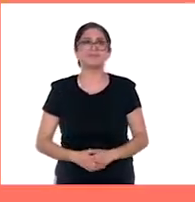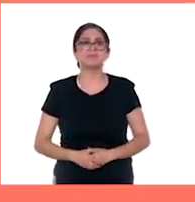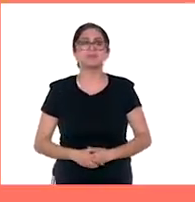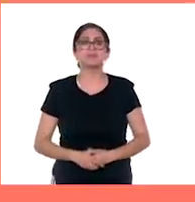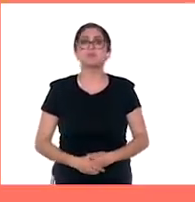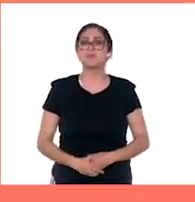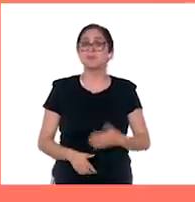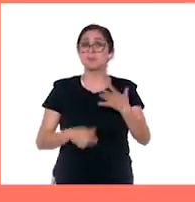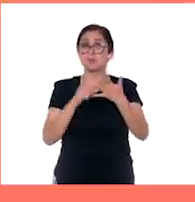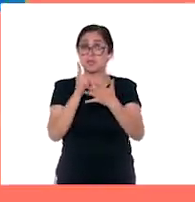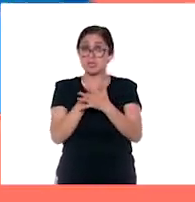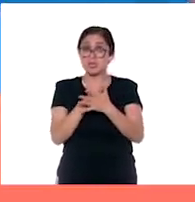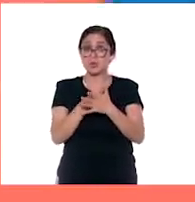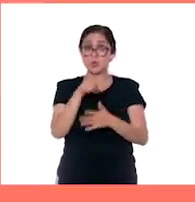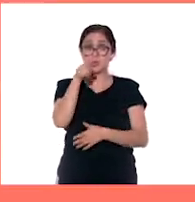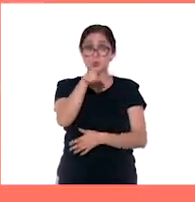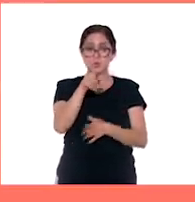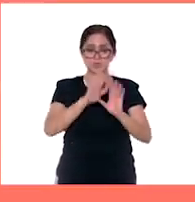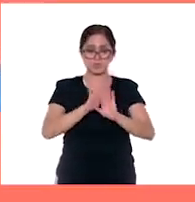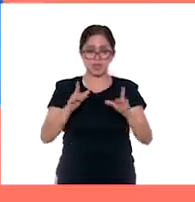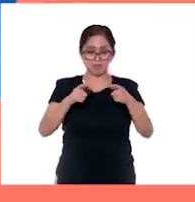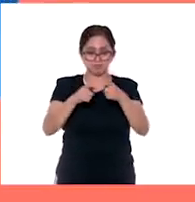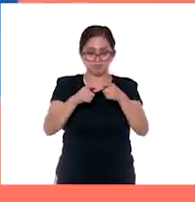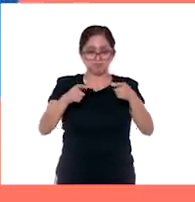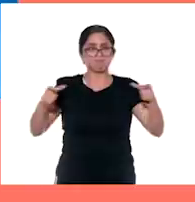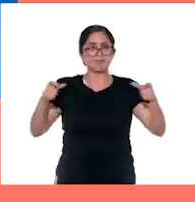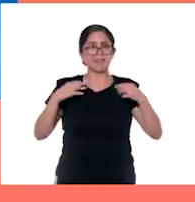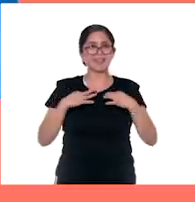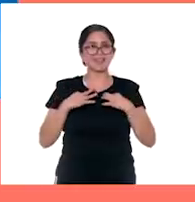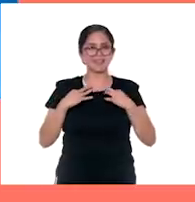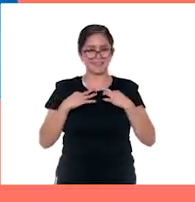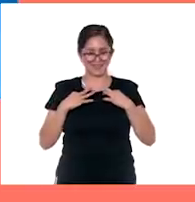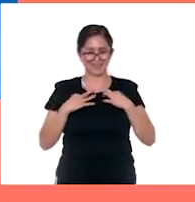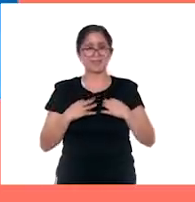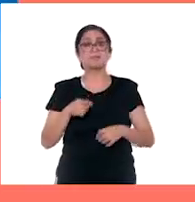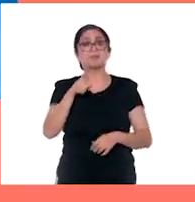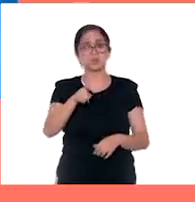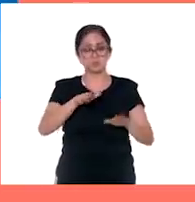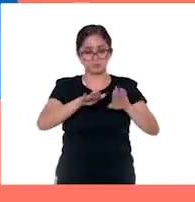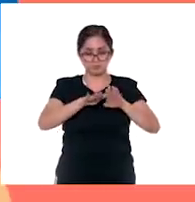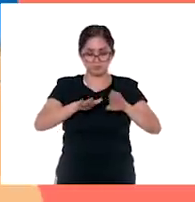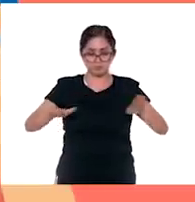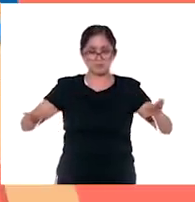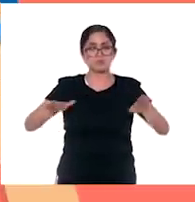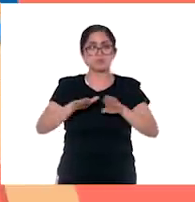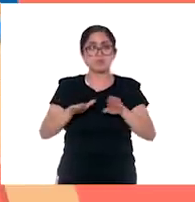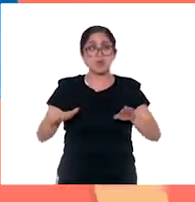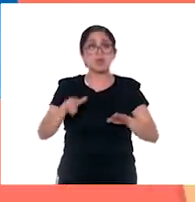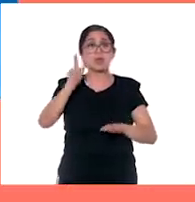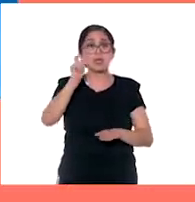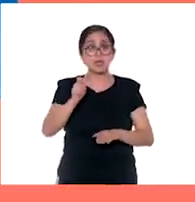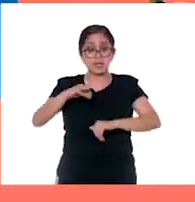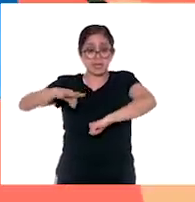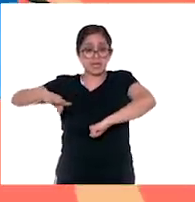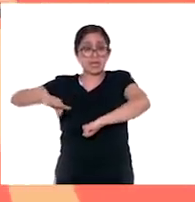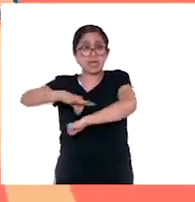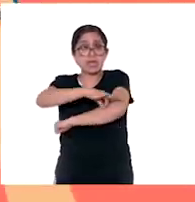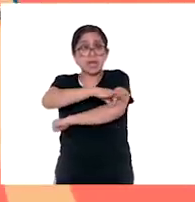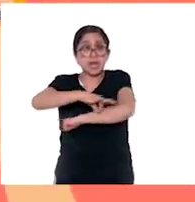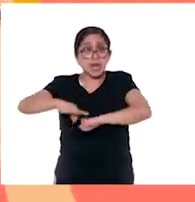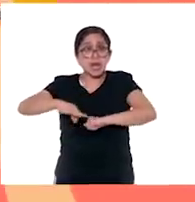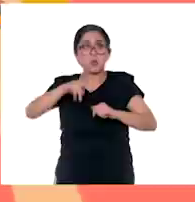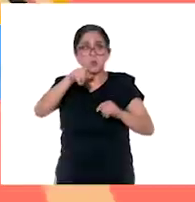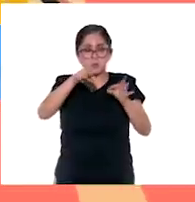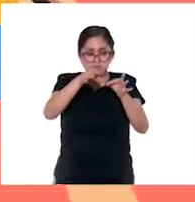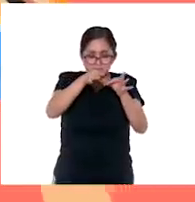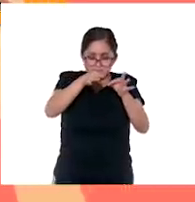5. Ahora tenemos un pequeño pedazo de playera. 5. Estira a lo ancho y con ayuda de la regla, mide